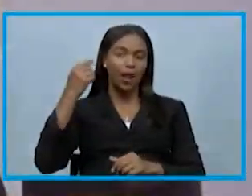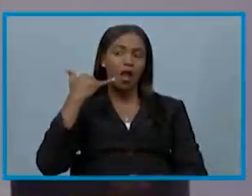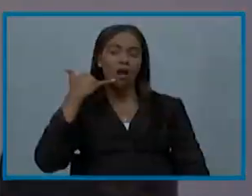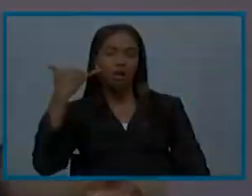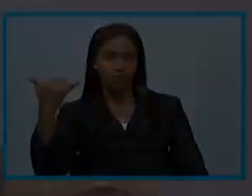Central de Noticias.